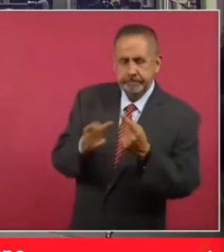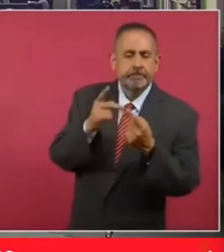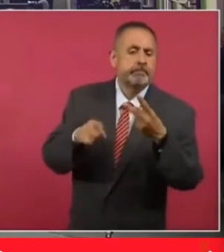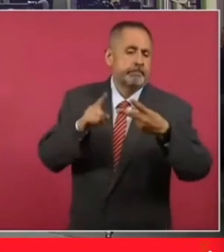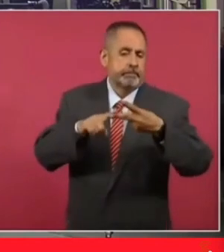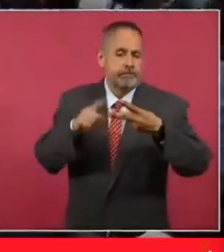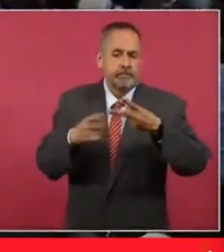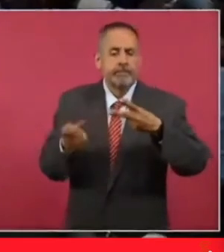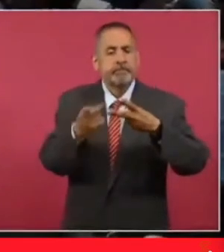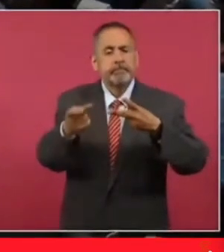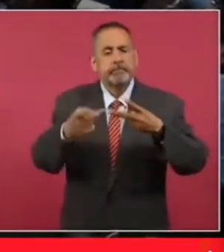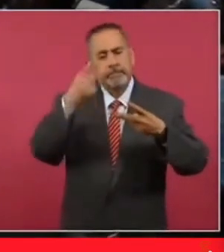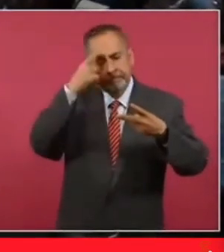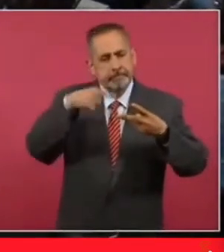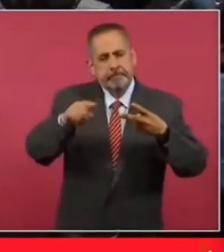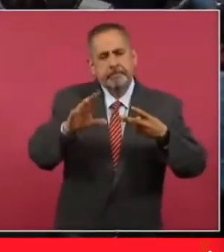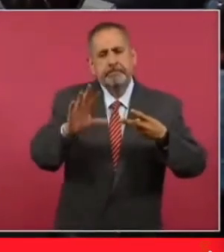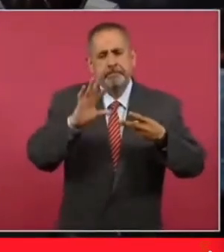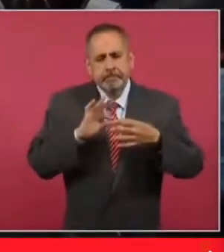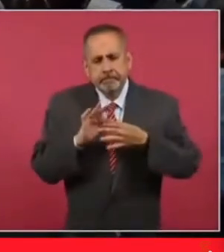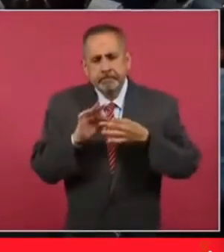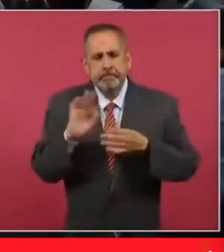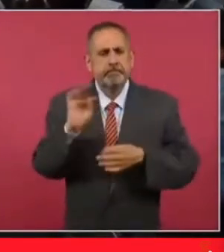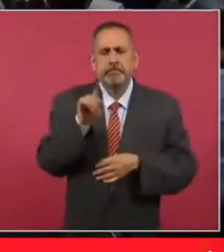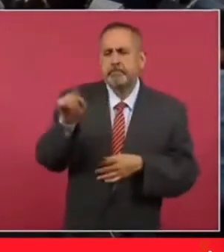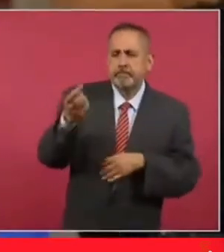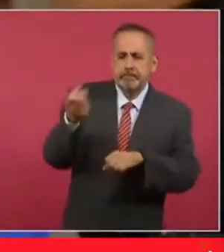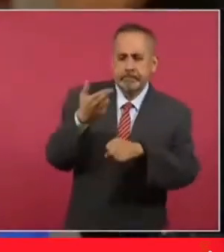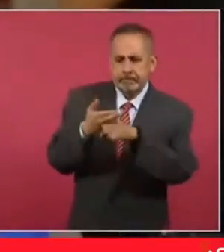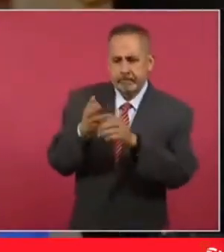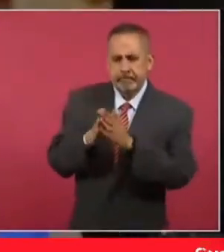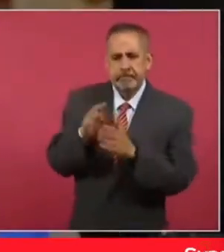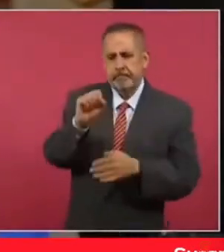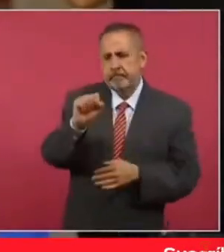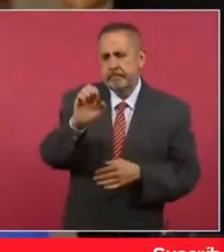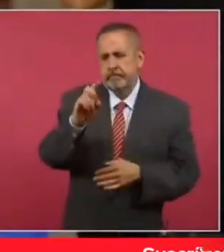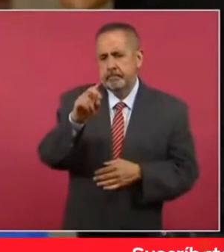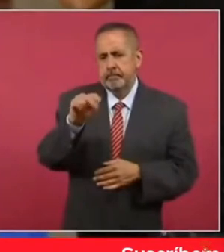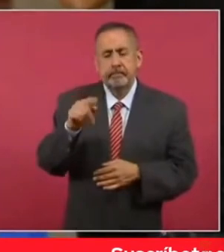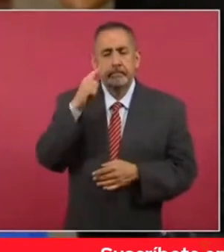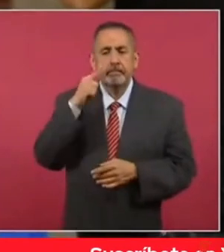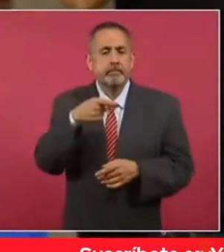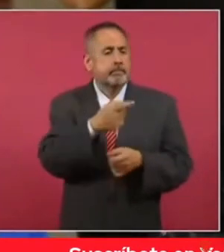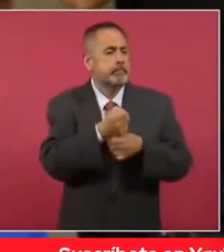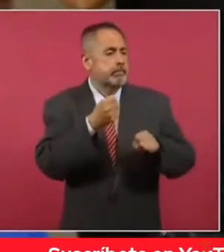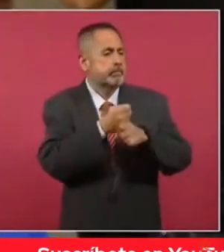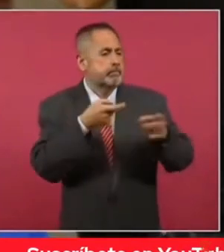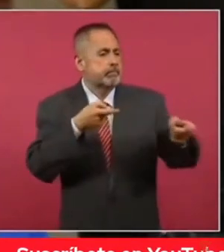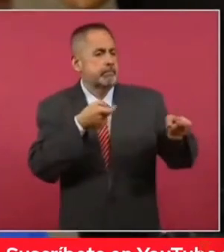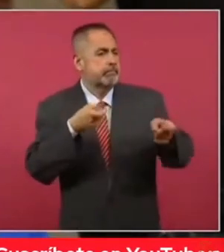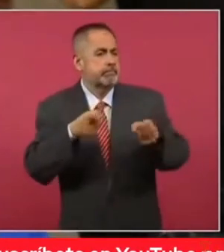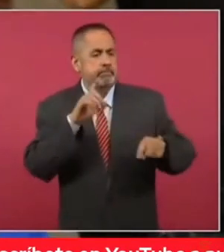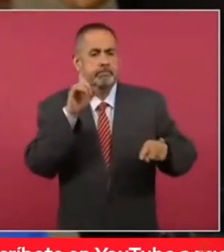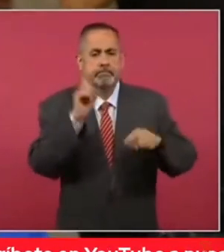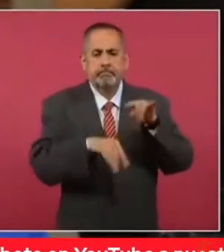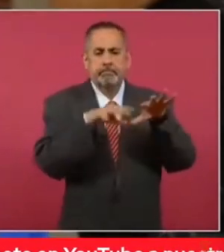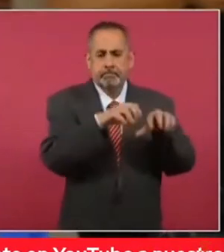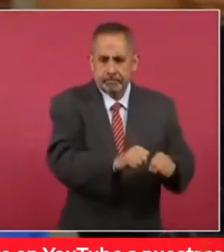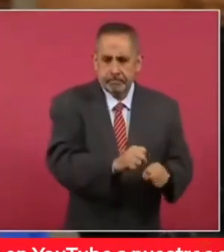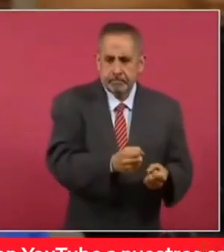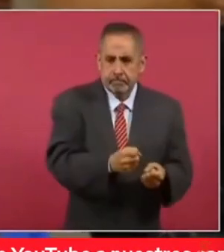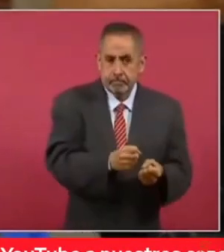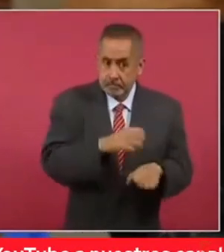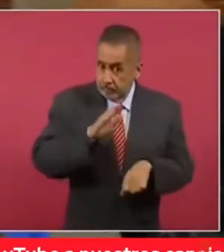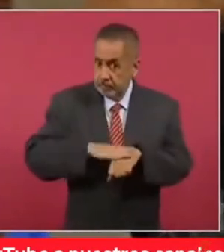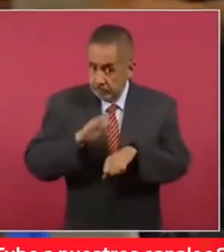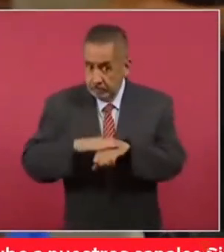pregunta quizás para que me pudiera contestar el secretario de Sedena sobre el decomiso de armas. ¿Cuánto se ha incrementado el decomiso de